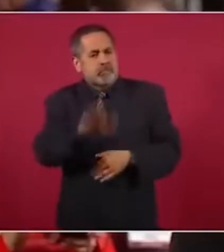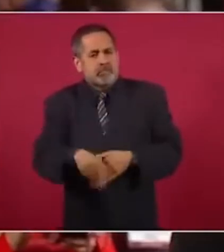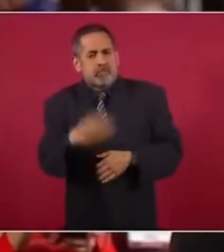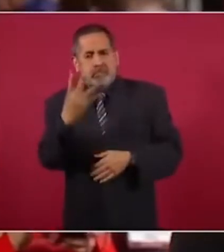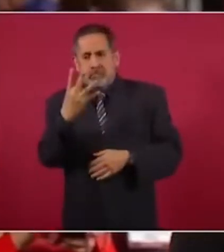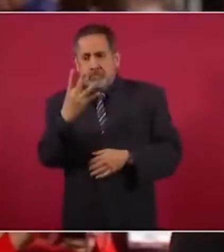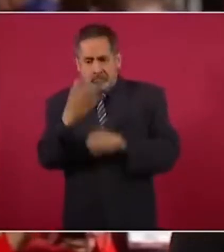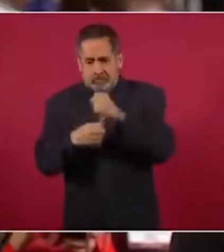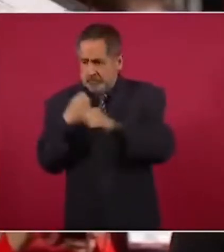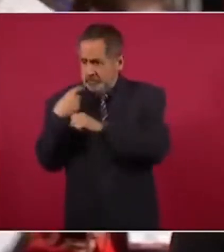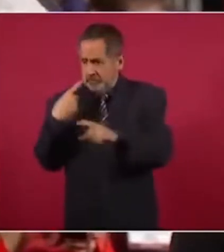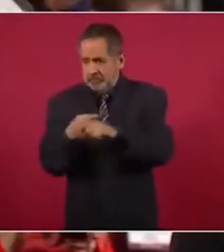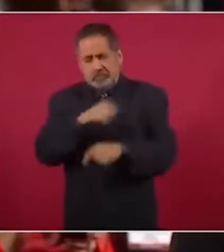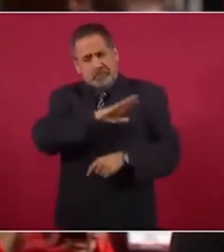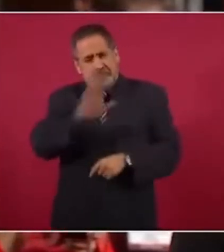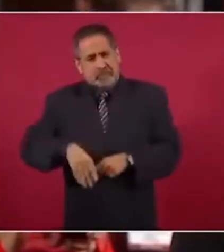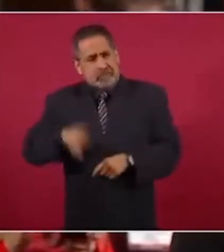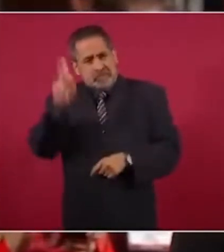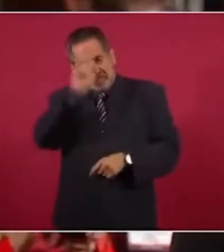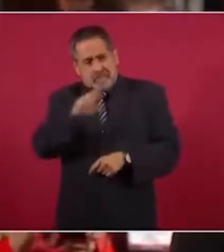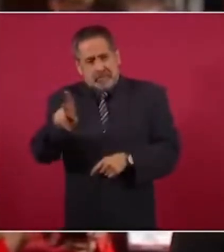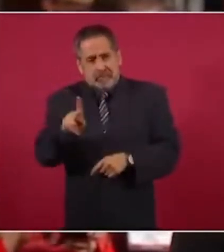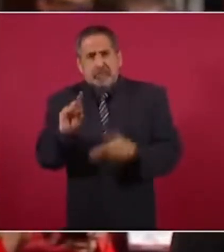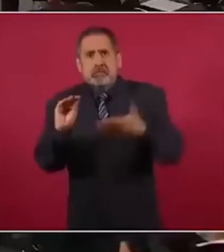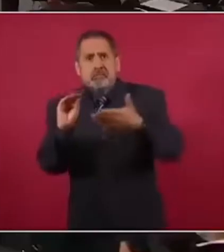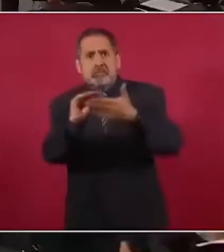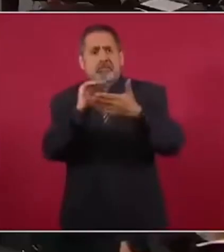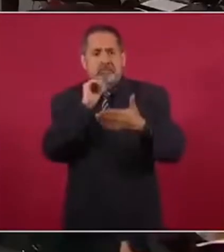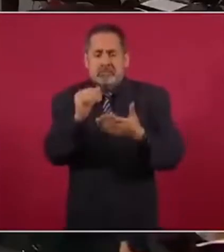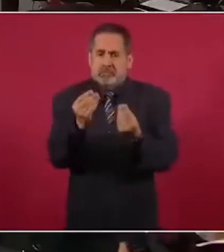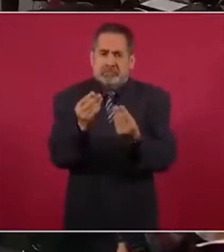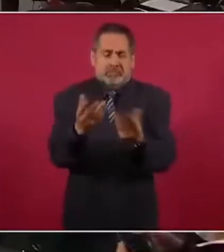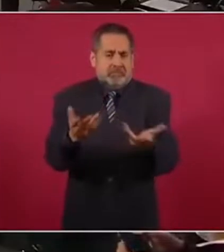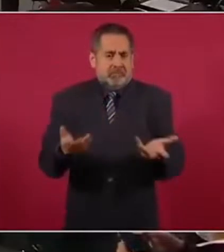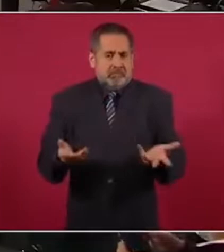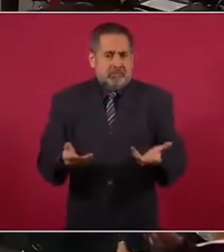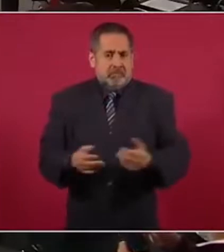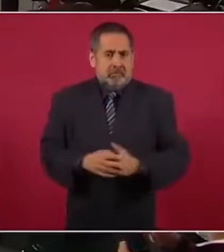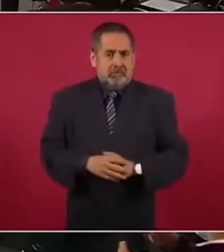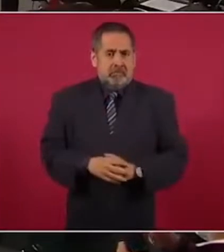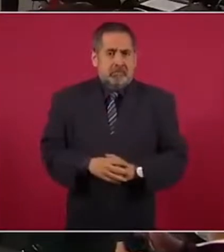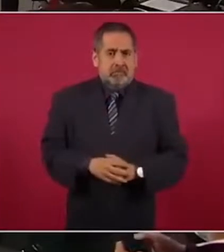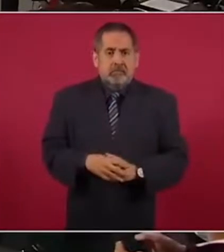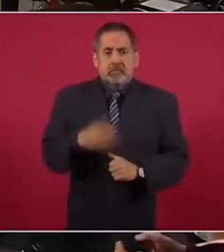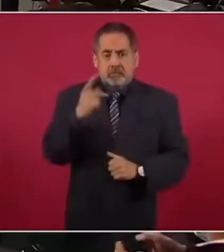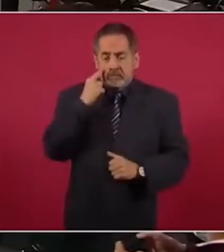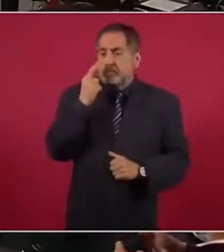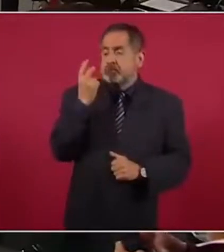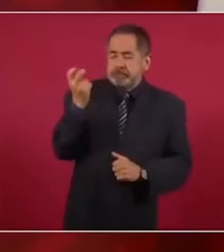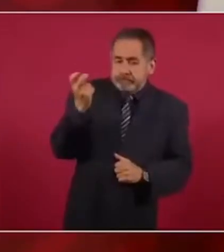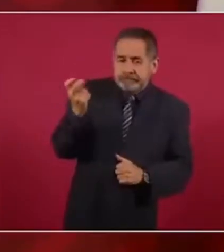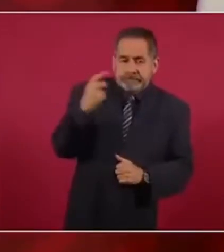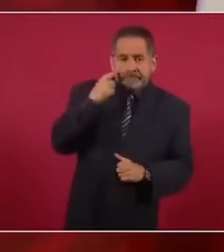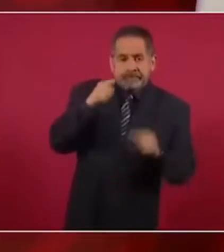sexenios anteriores, señor presidente, o sea que los resultados no están ahí. Bueno, por esto que encontramos,